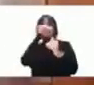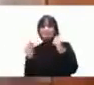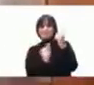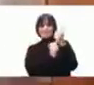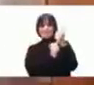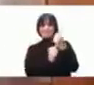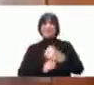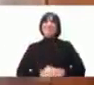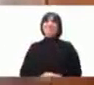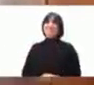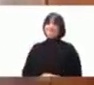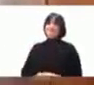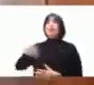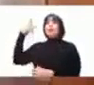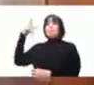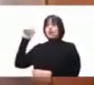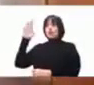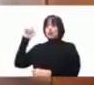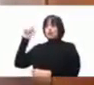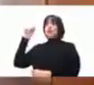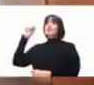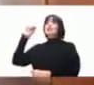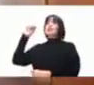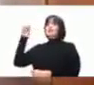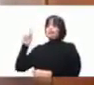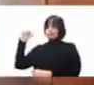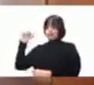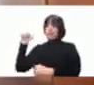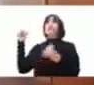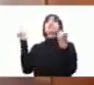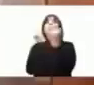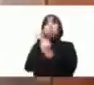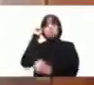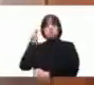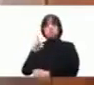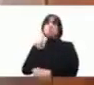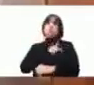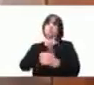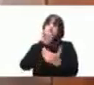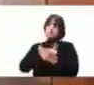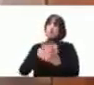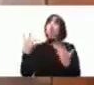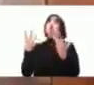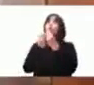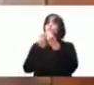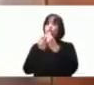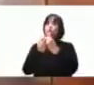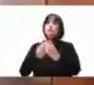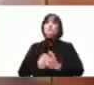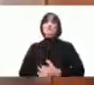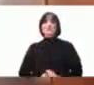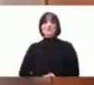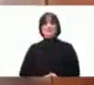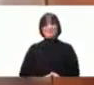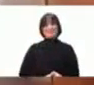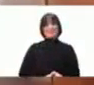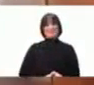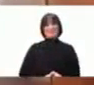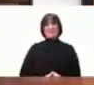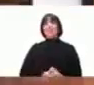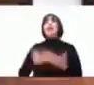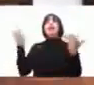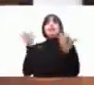escrituras Peraza Peraza también estuvo ahí mi esposo con él en su estudio